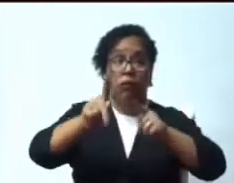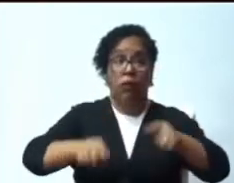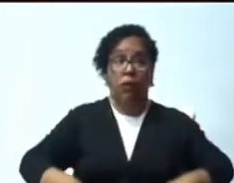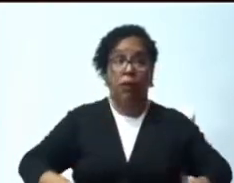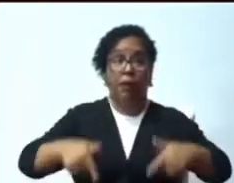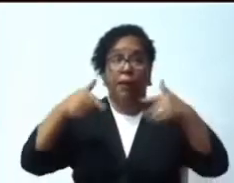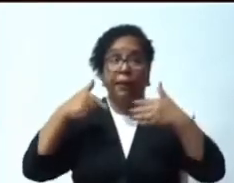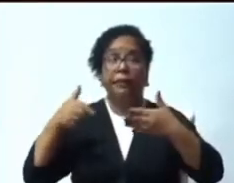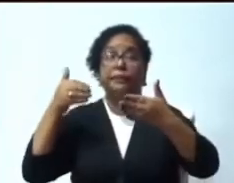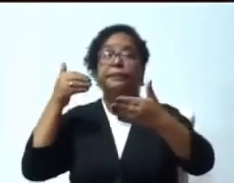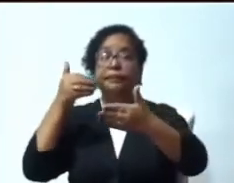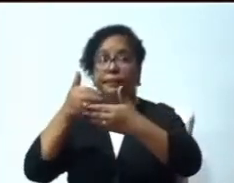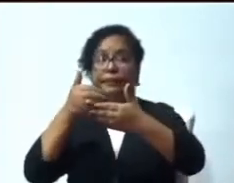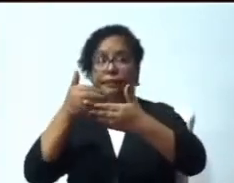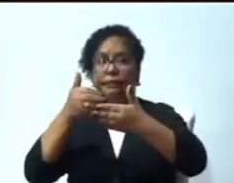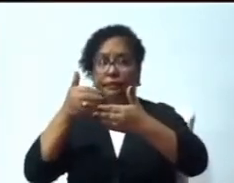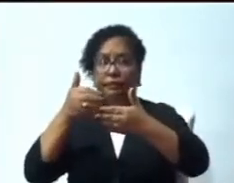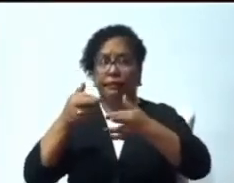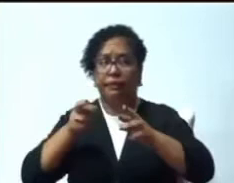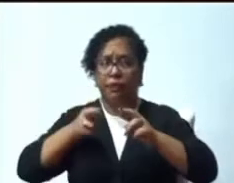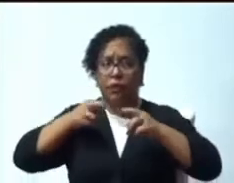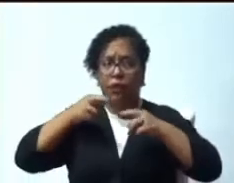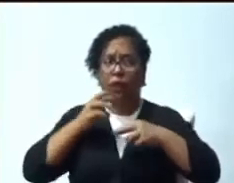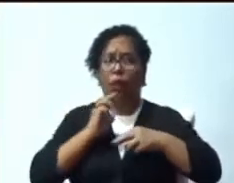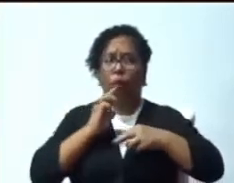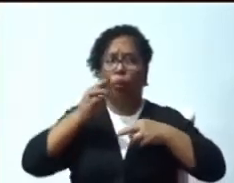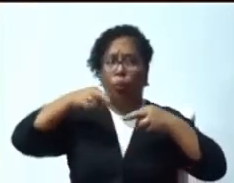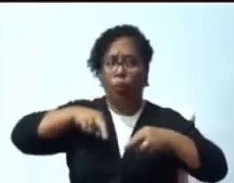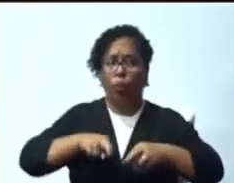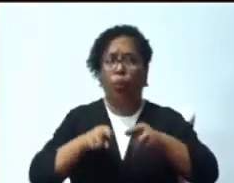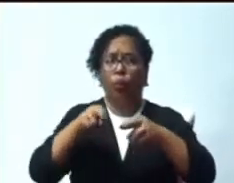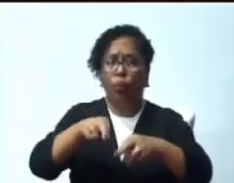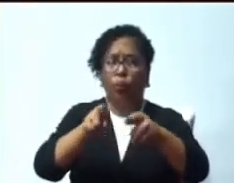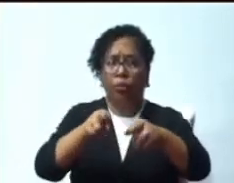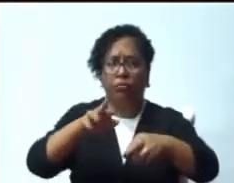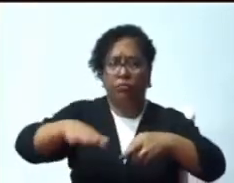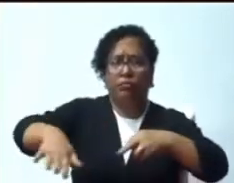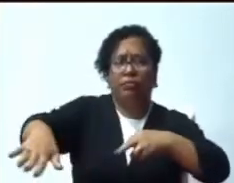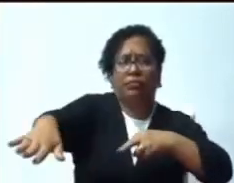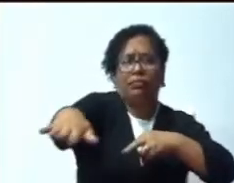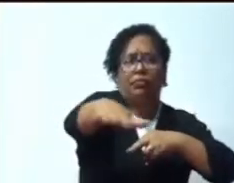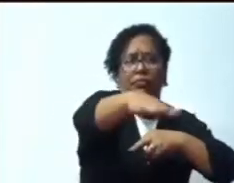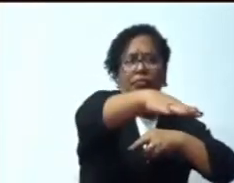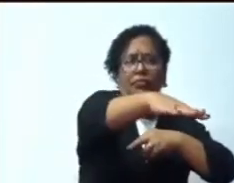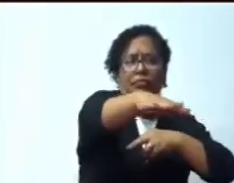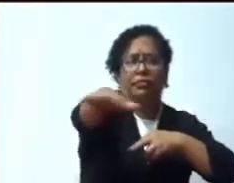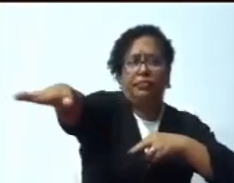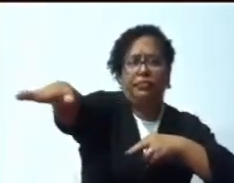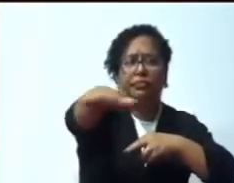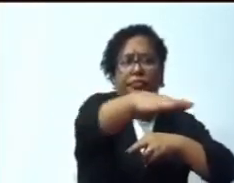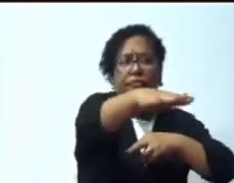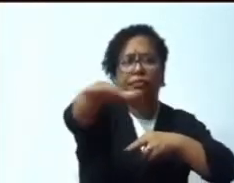historial de los Sama y